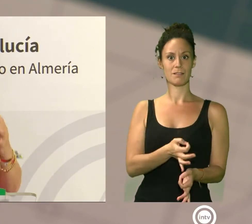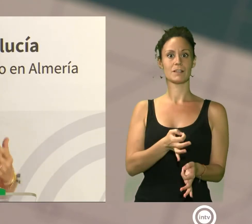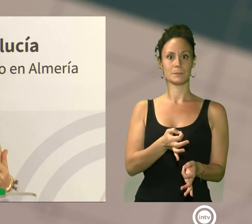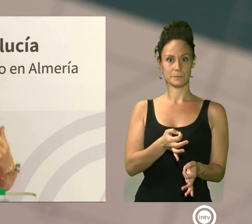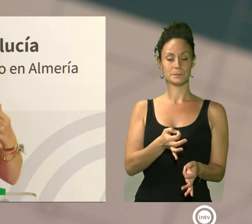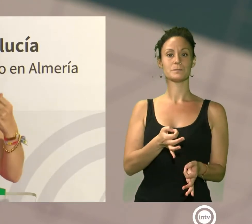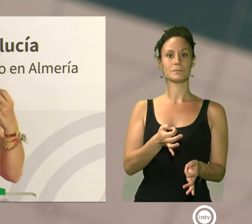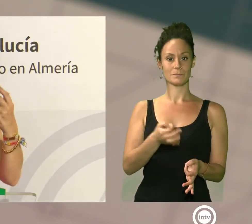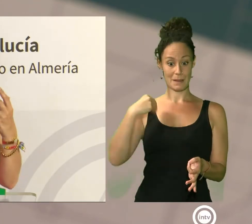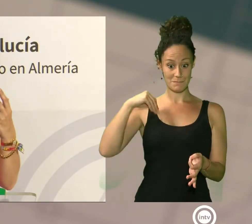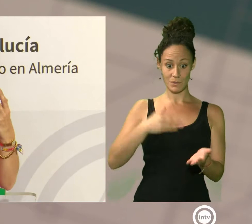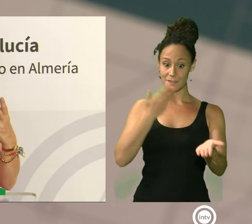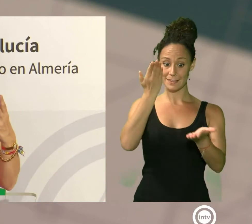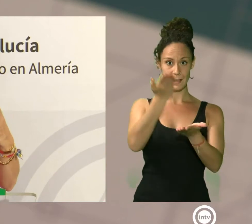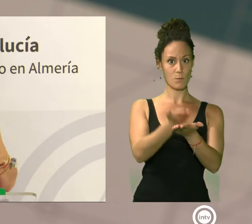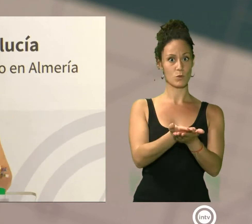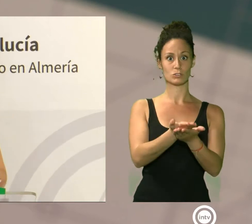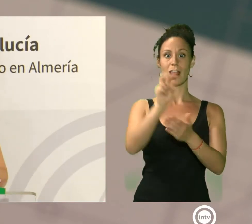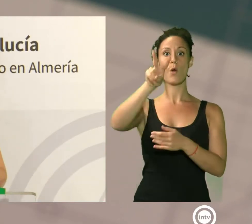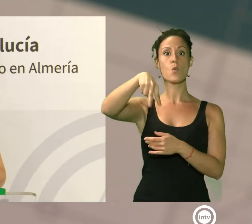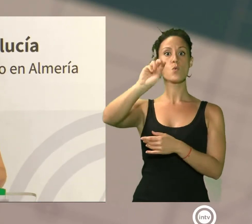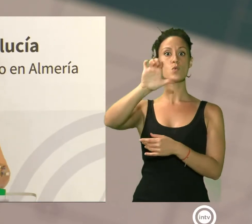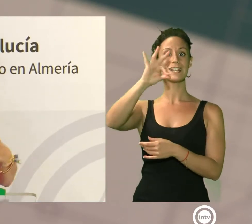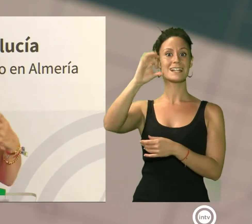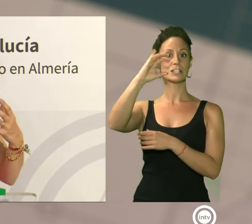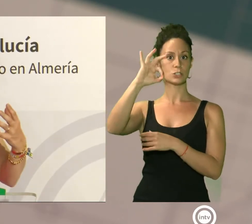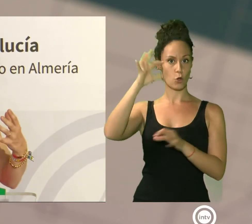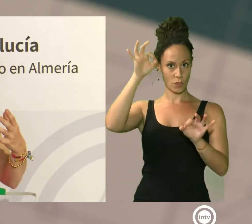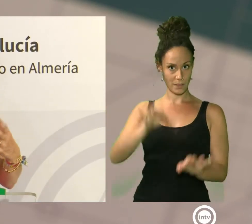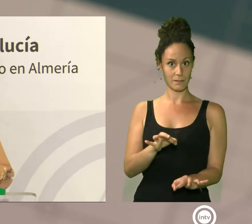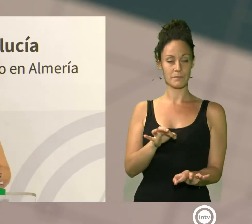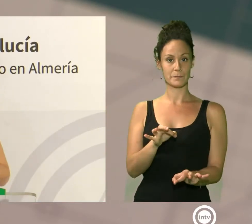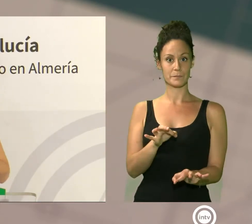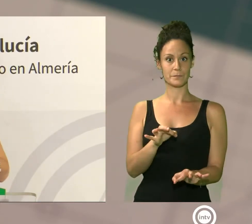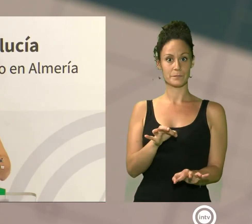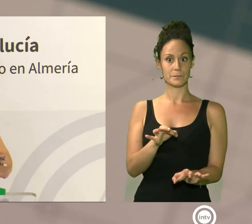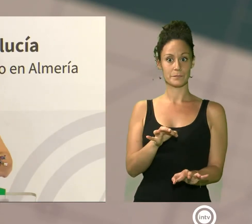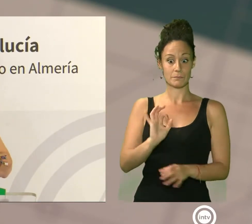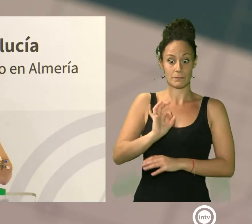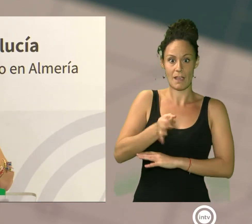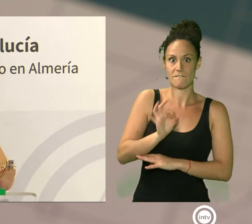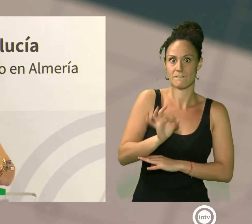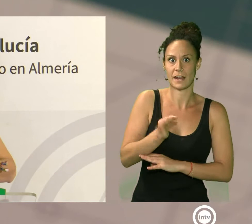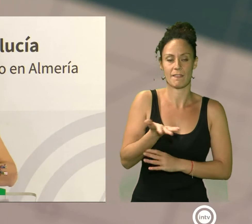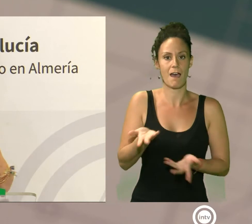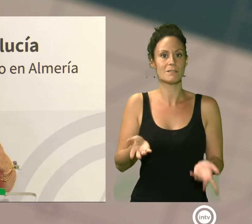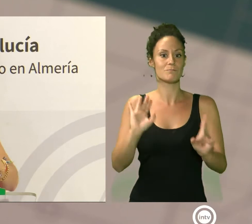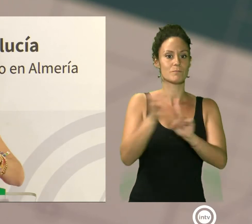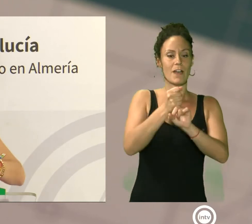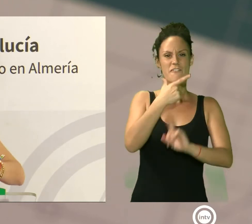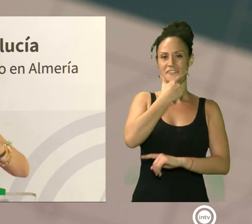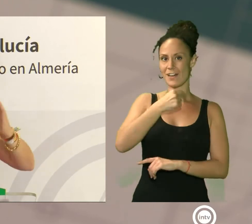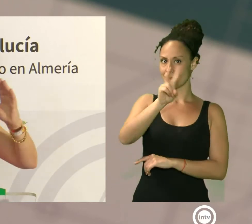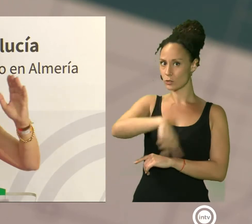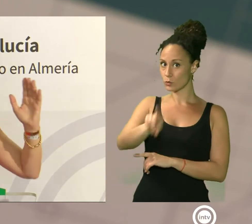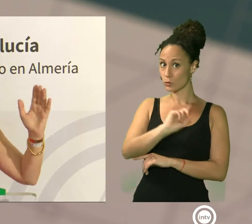Eso es lo que hay que demostrar a la Unesco. Es verdad que no es un camino fácil, no lo es, es un